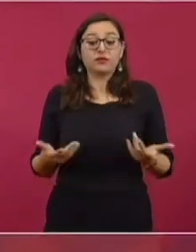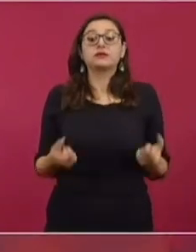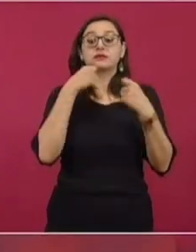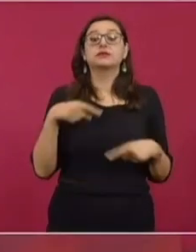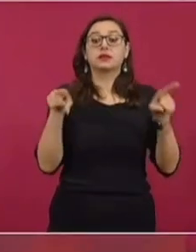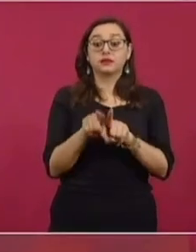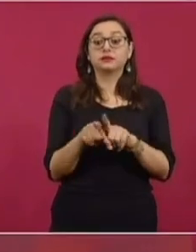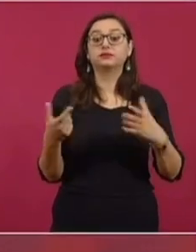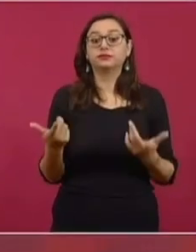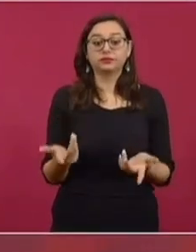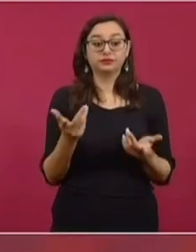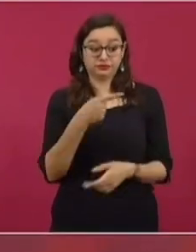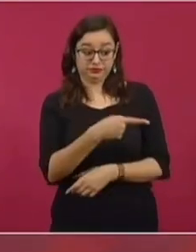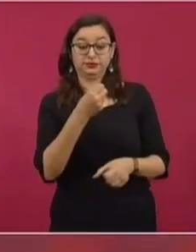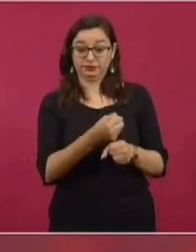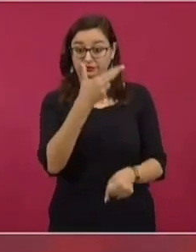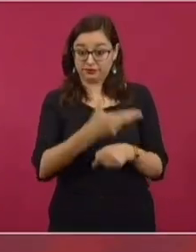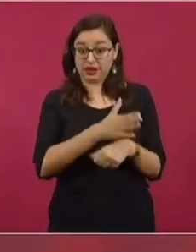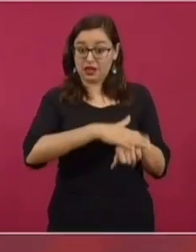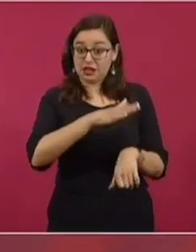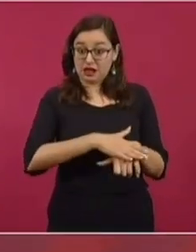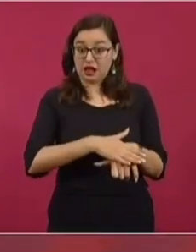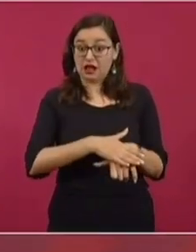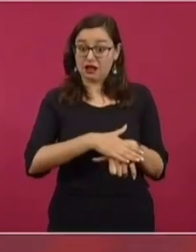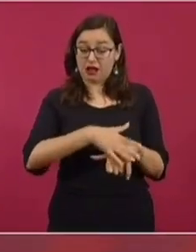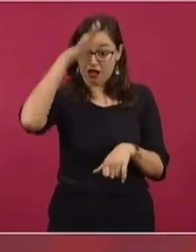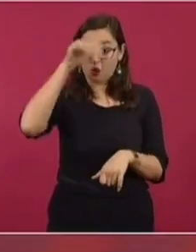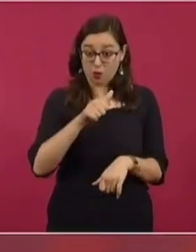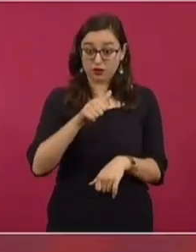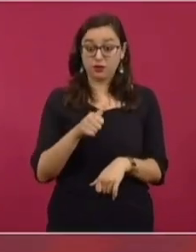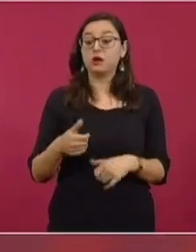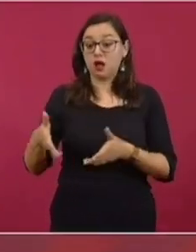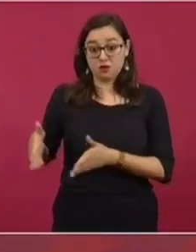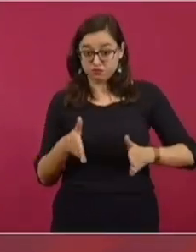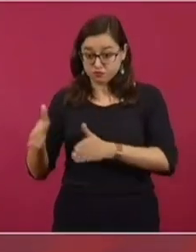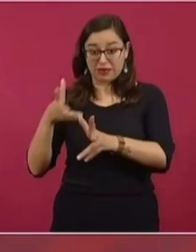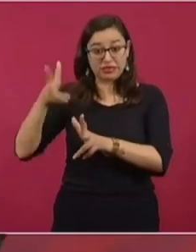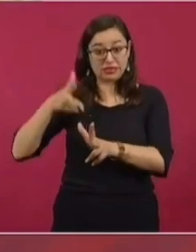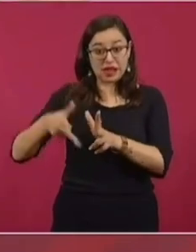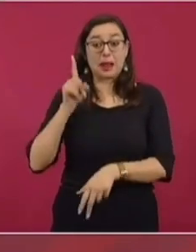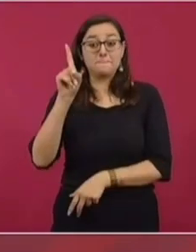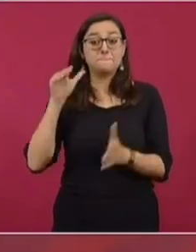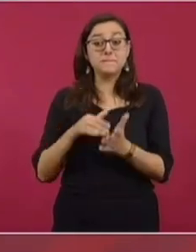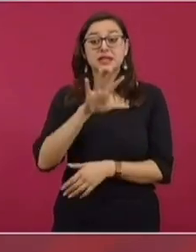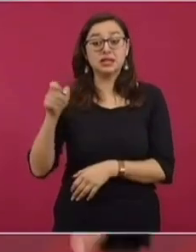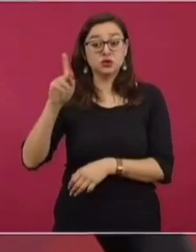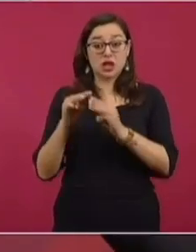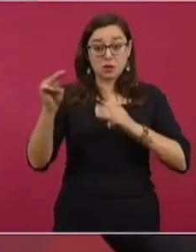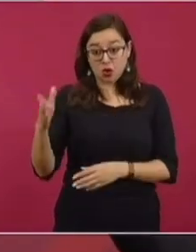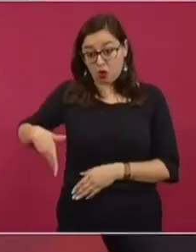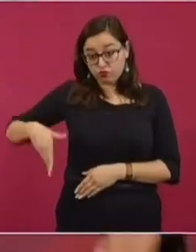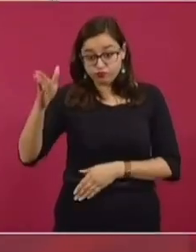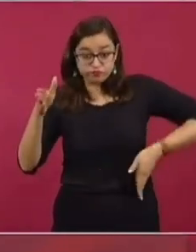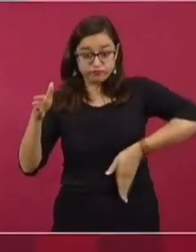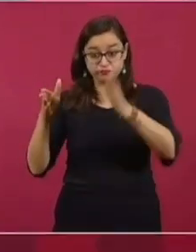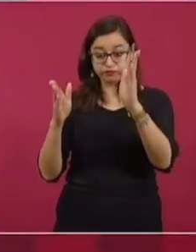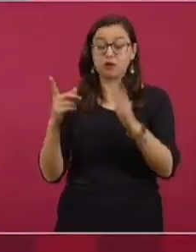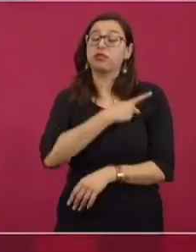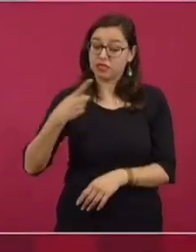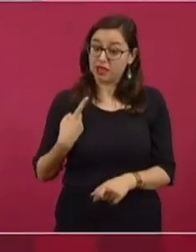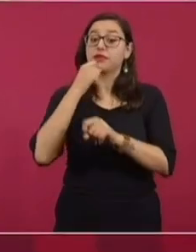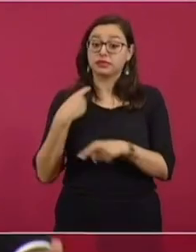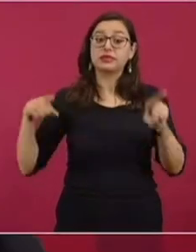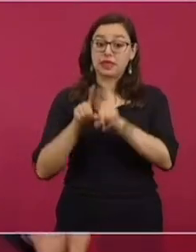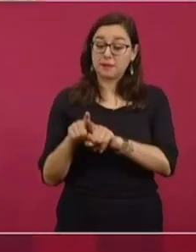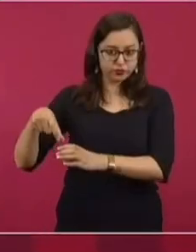secretario, que en los 1.500 kilómetros del tren, de lado y lado, van a sembrarse hileras